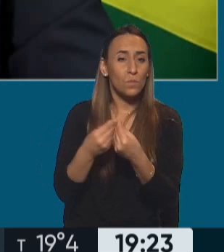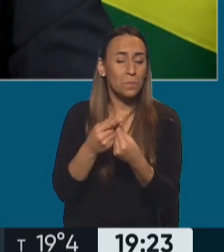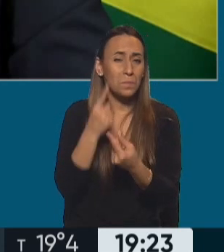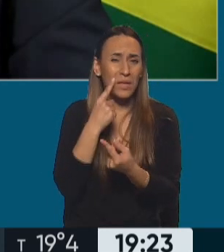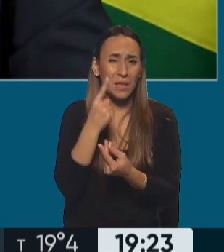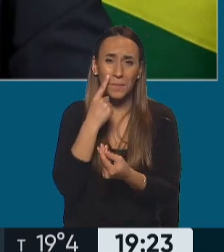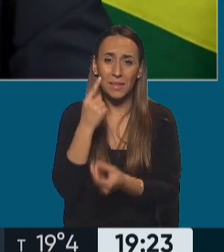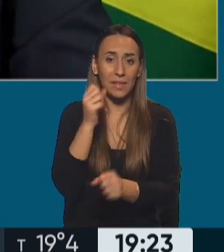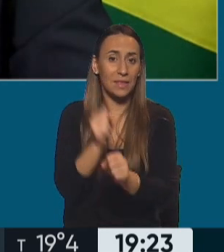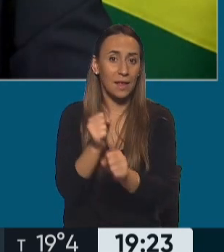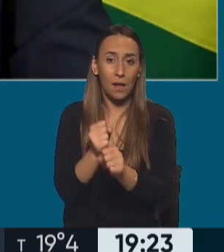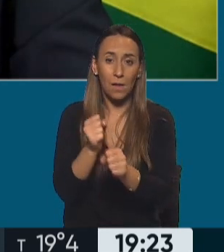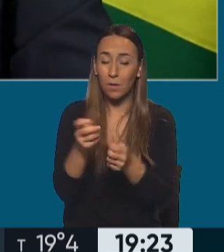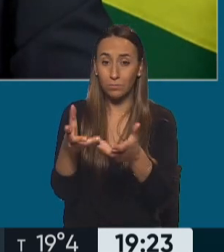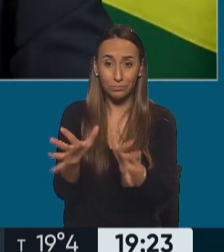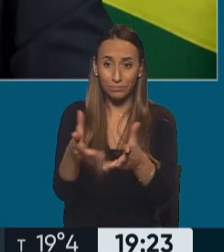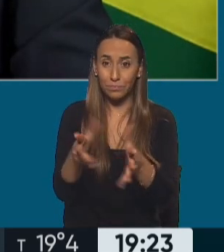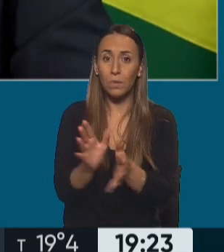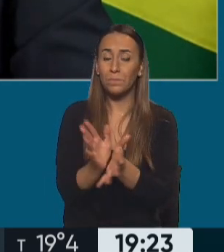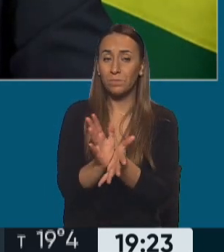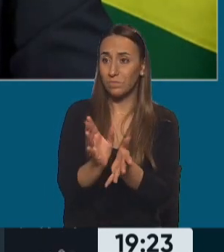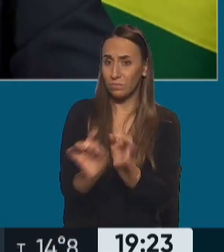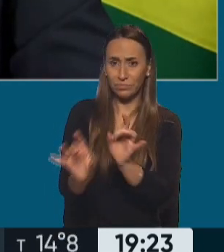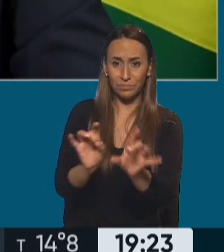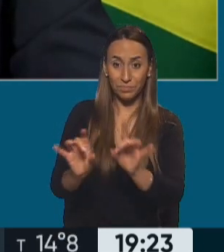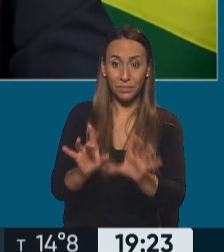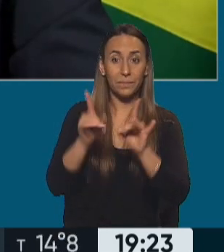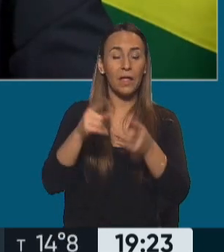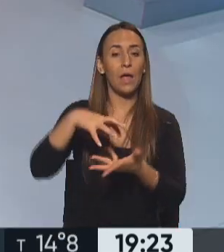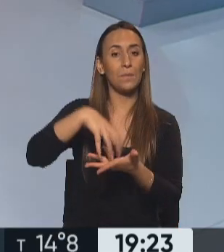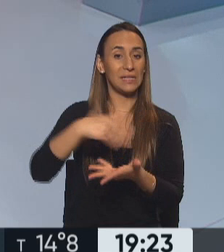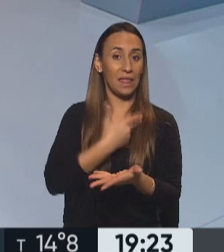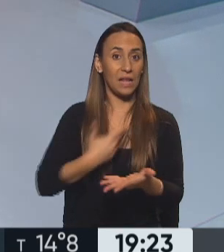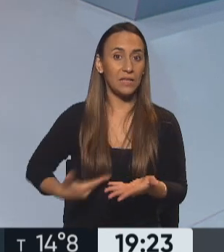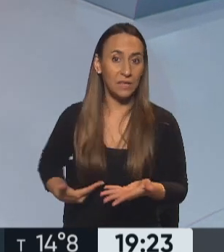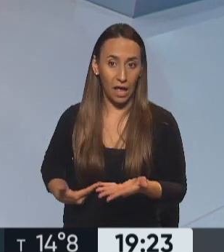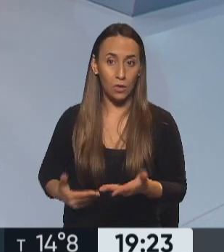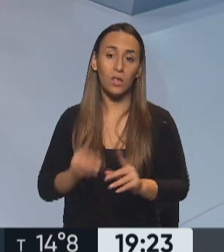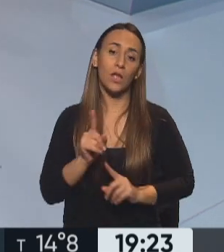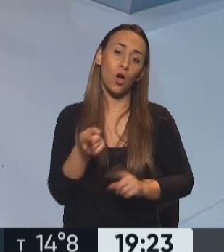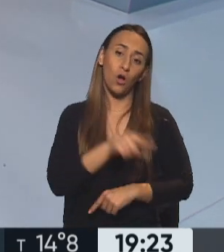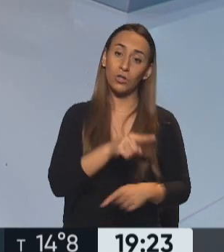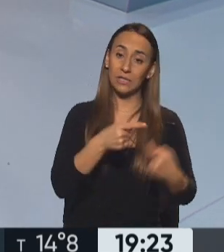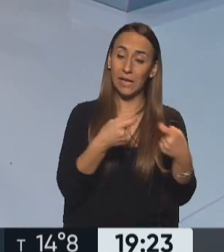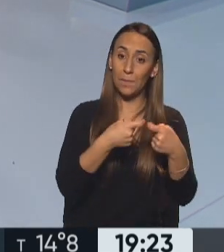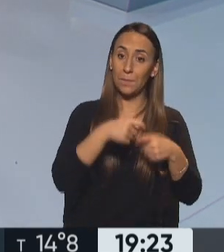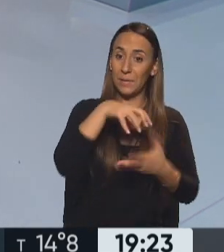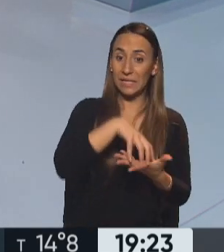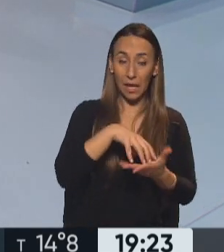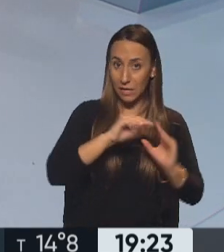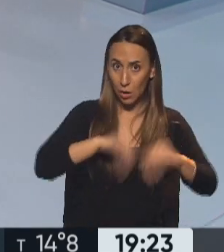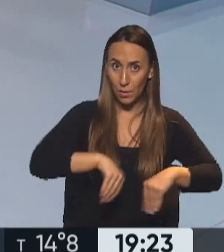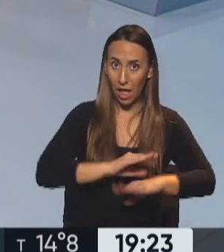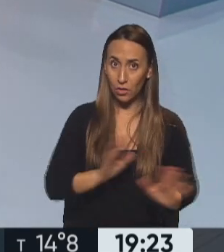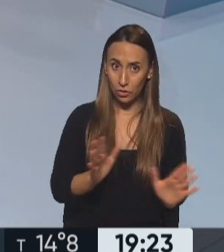además de miles de millones de reales en la empresa estatal y en las empresas justamente en algunos casos que directamente quebraron.